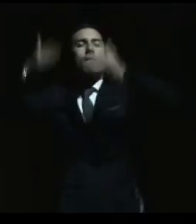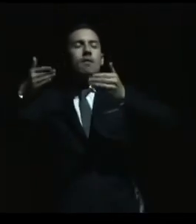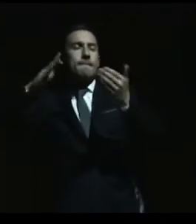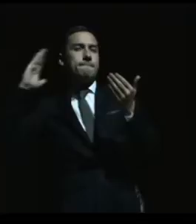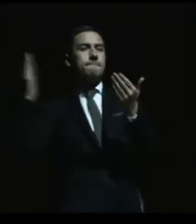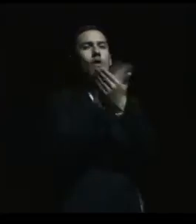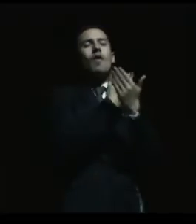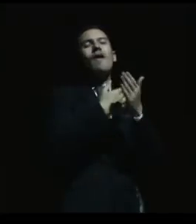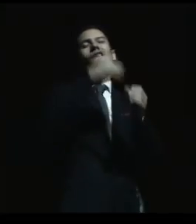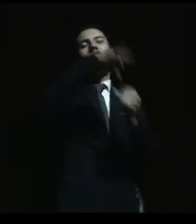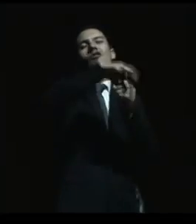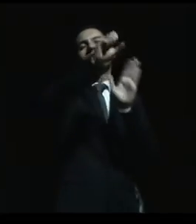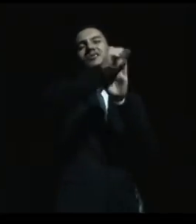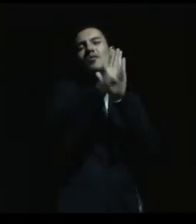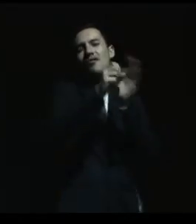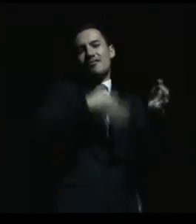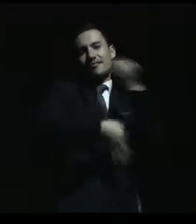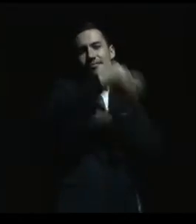votación simbólica.